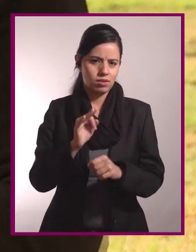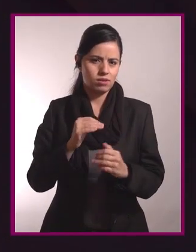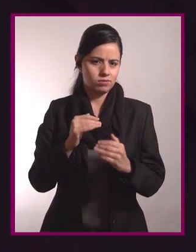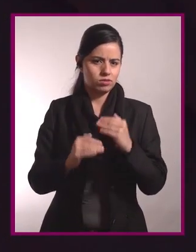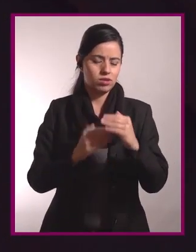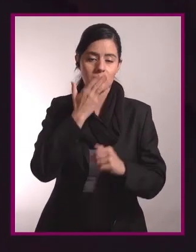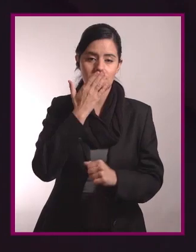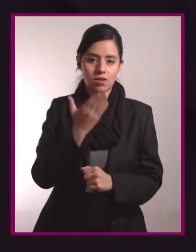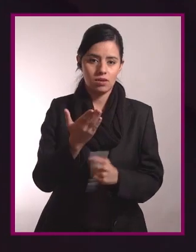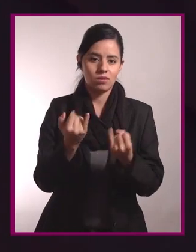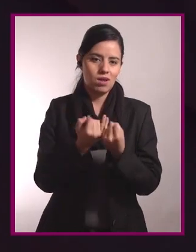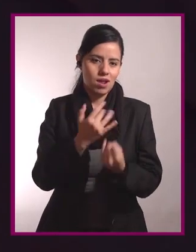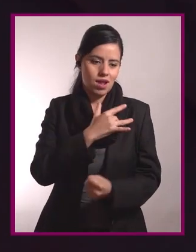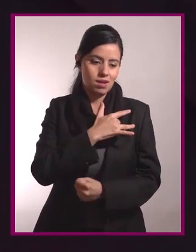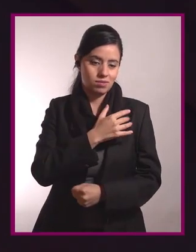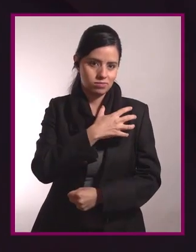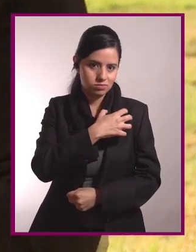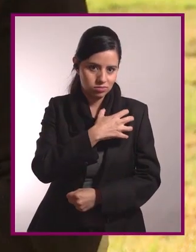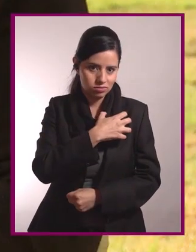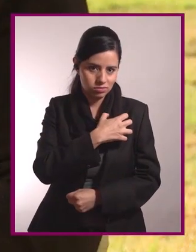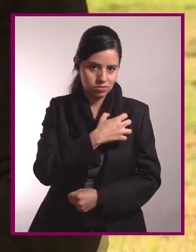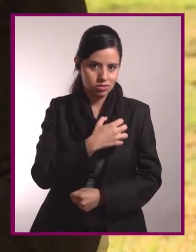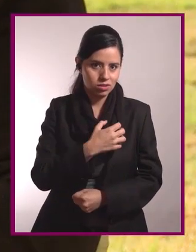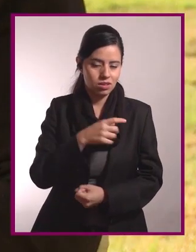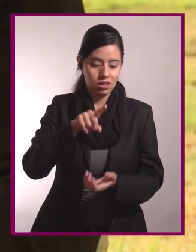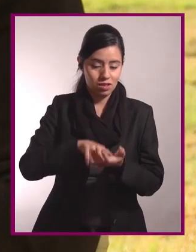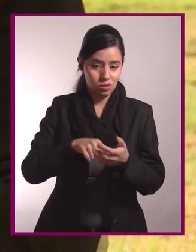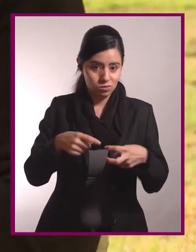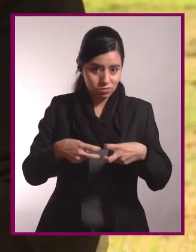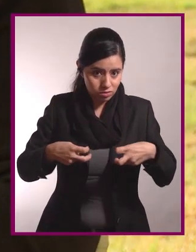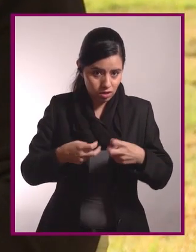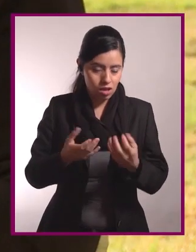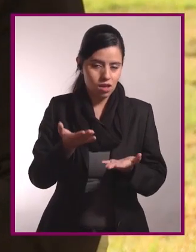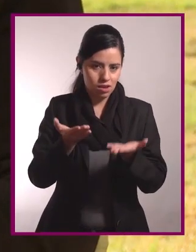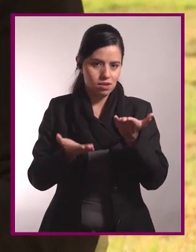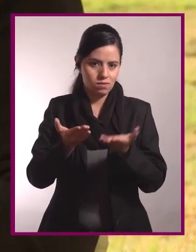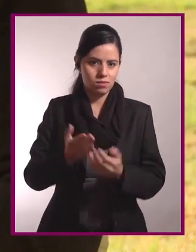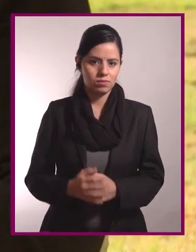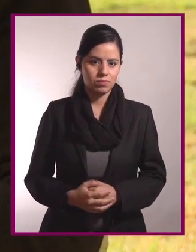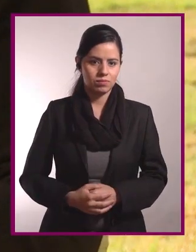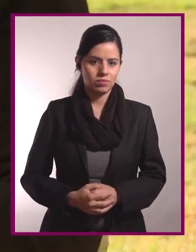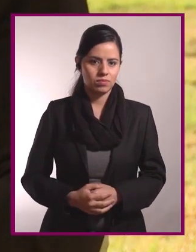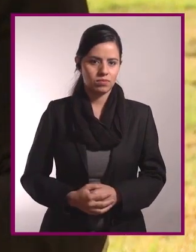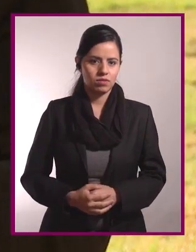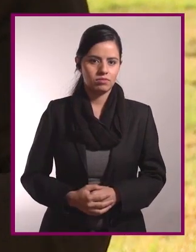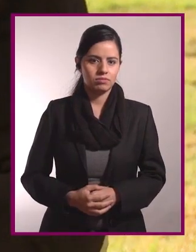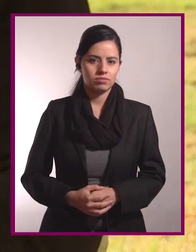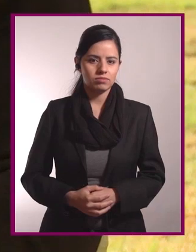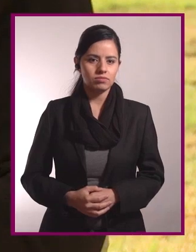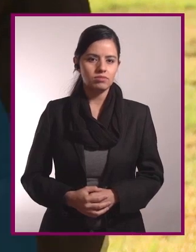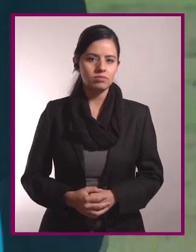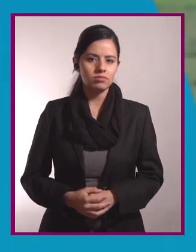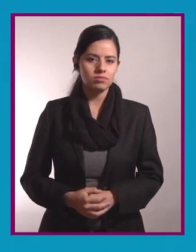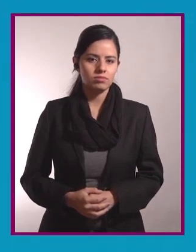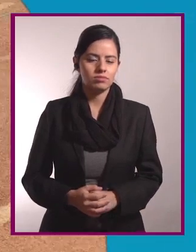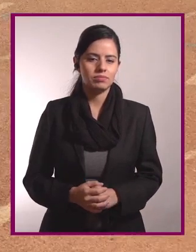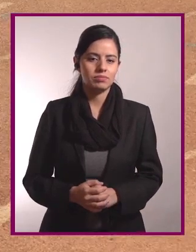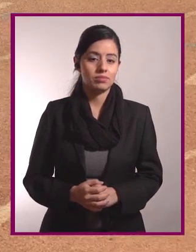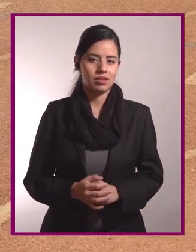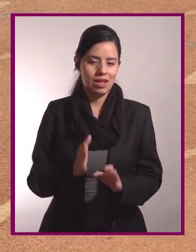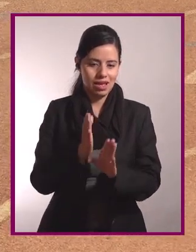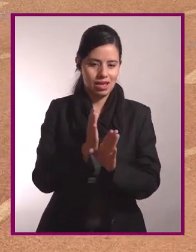bien y también la carga en cuestión cardíaca y muscular, pues, que vaya siendo equilibrada.